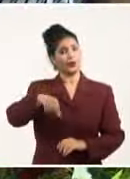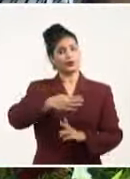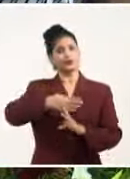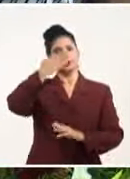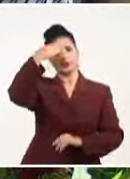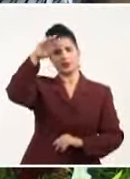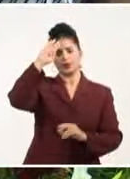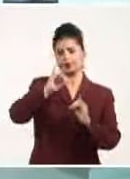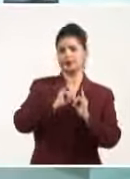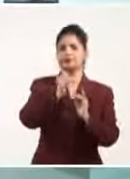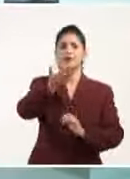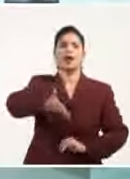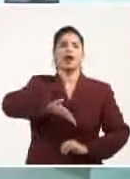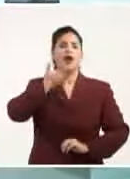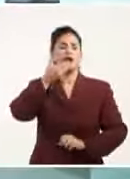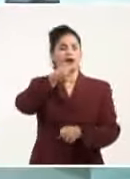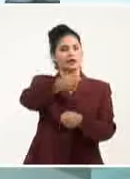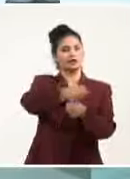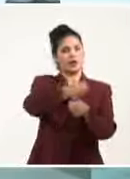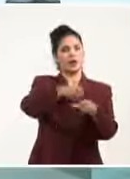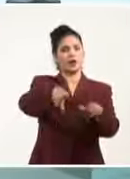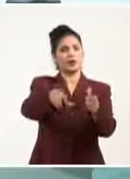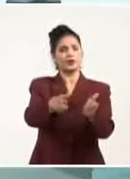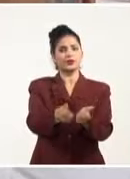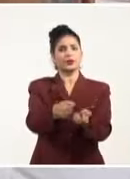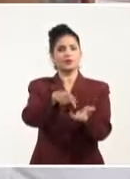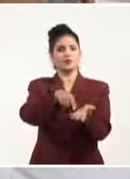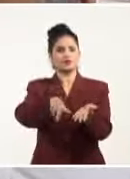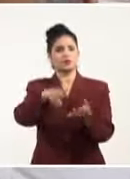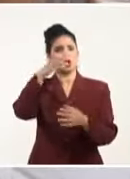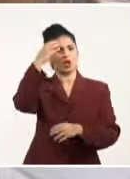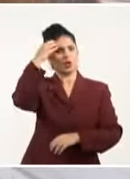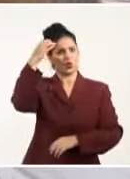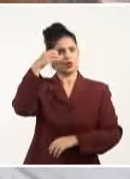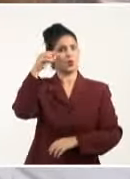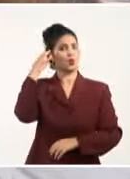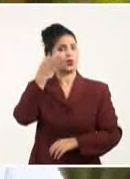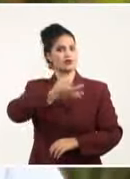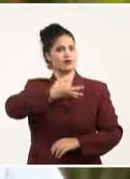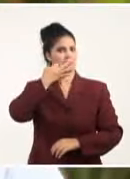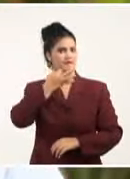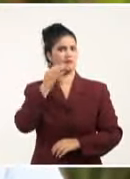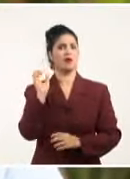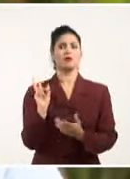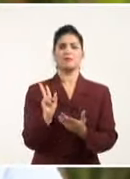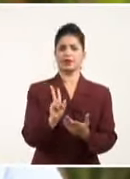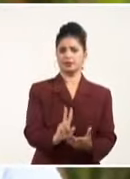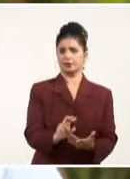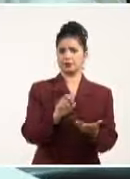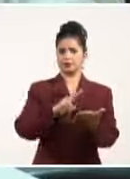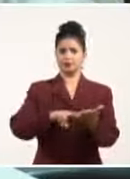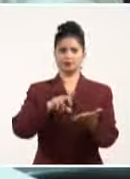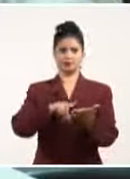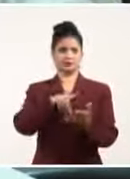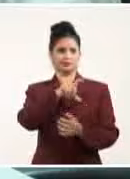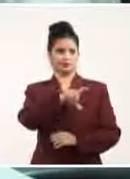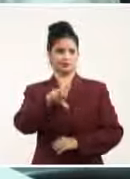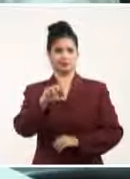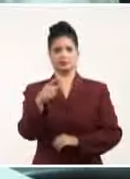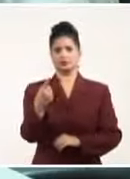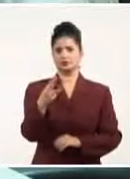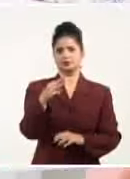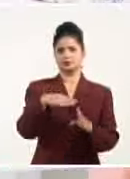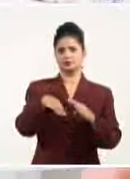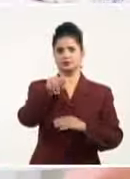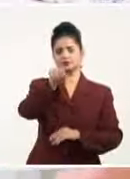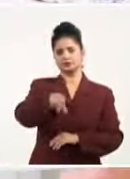rendir cuenta de su gestión ante el Consejo Provincial de Gobierno. Con la presencia del miembro del Buró Político y Primer Ministro de la República de Cuba, Manuel